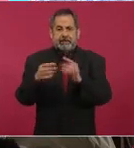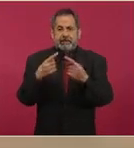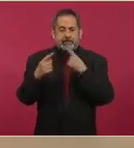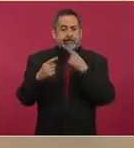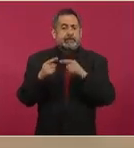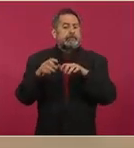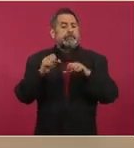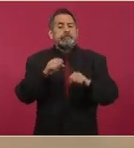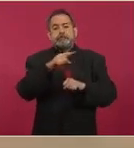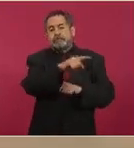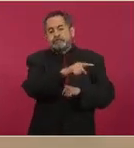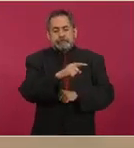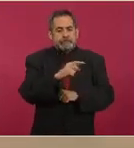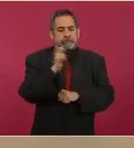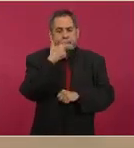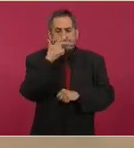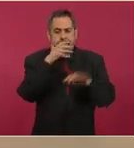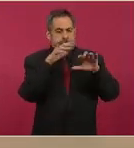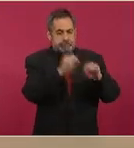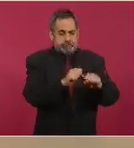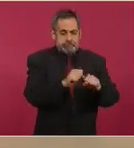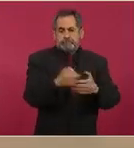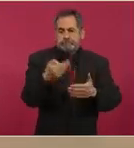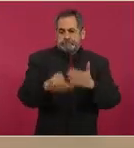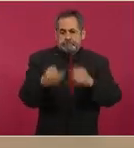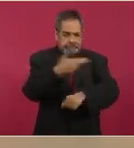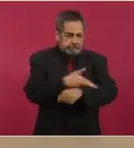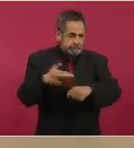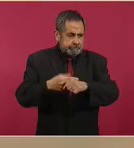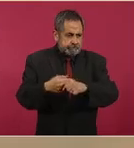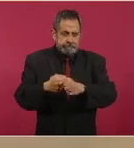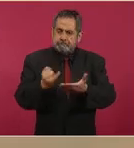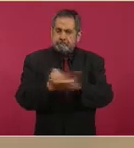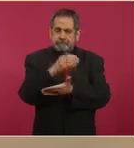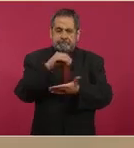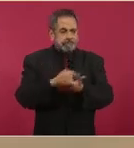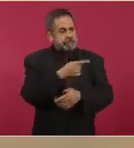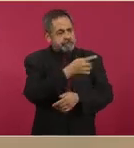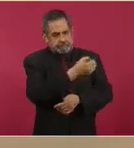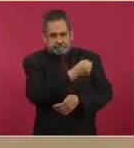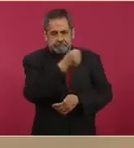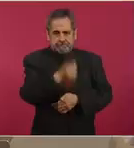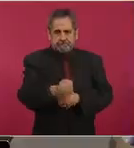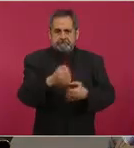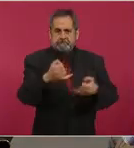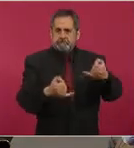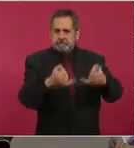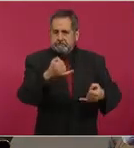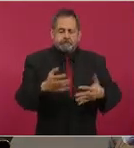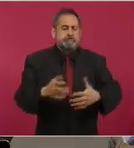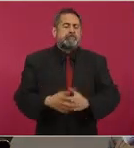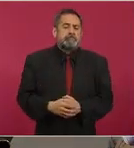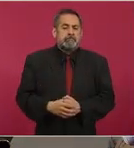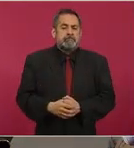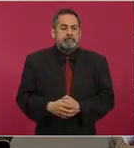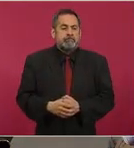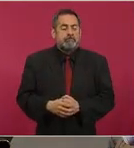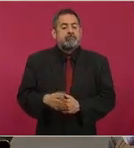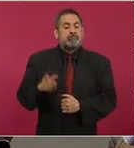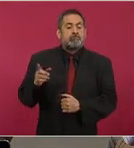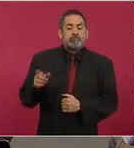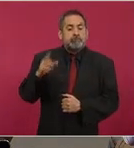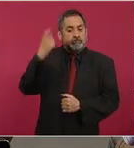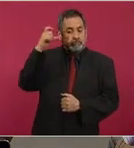Ascensión, Chihuahua y está pendiente su vinculación a Proceso. Siguiente. En el caso de